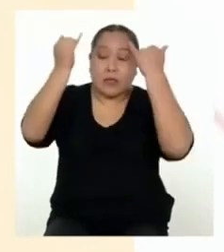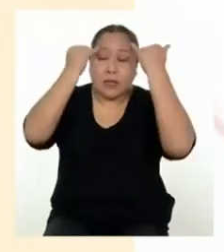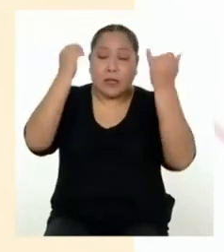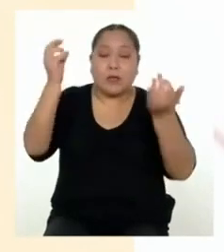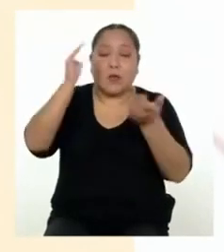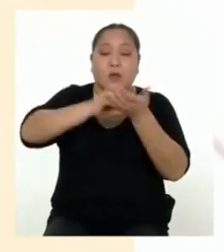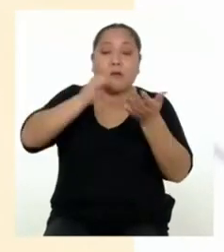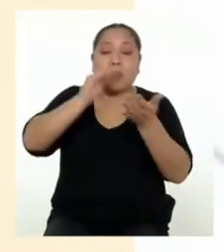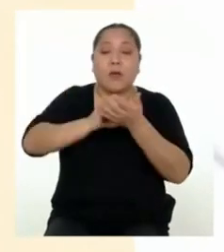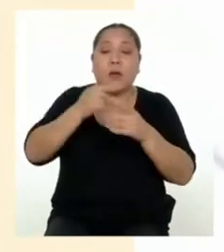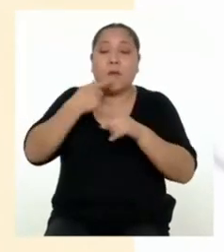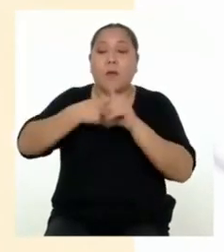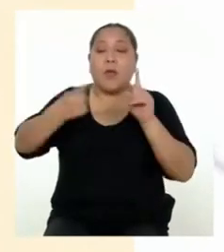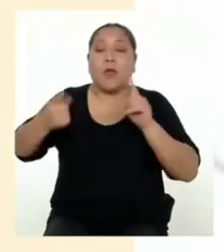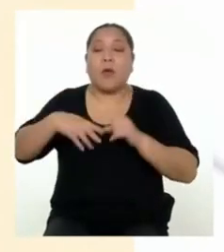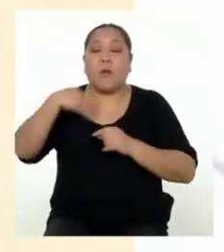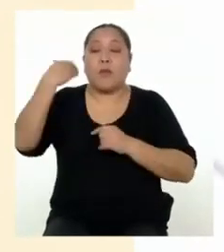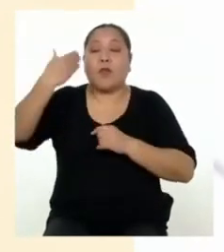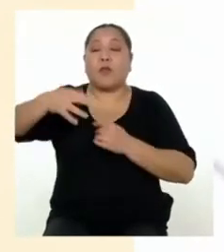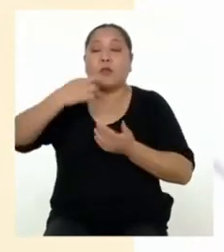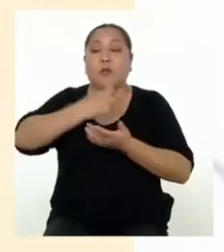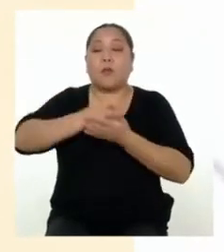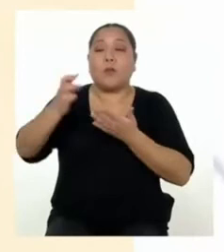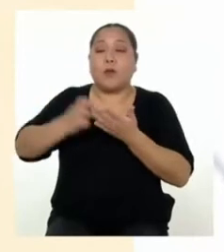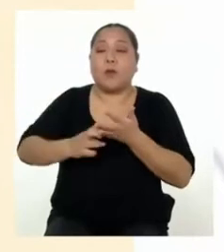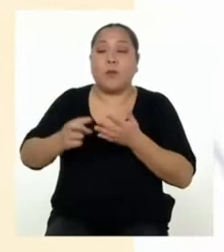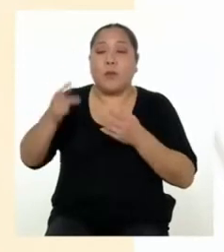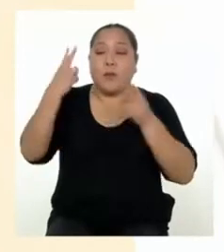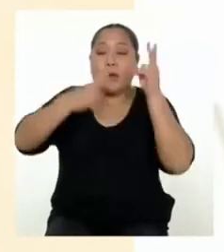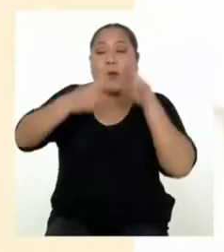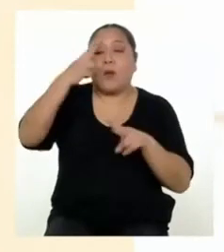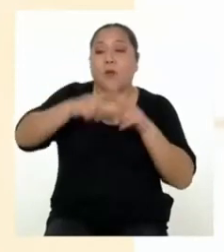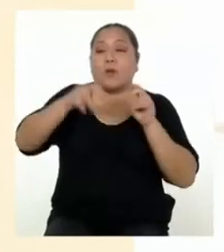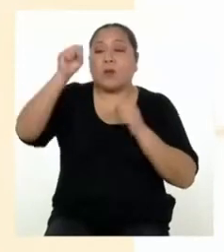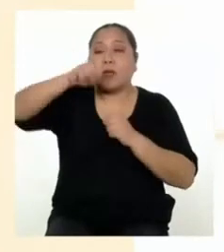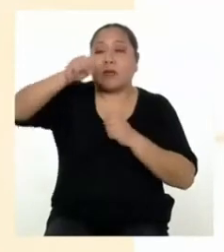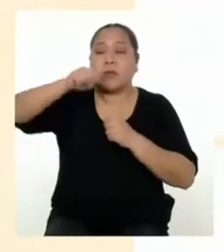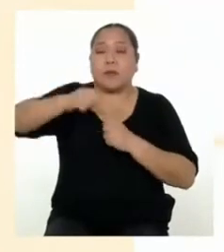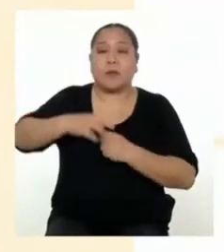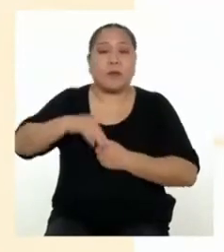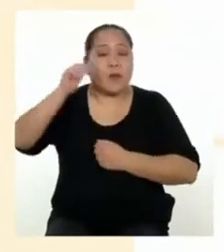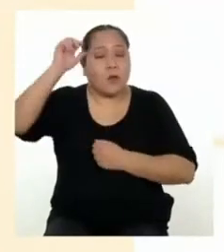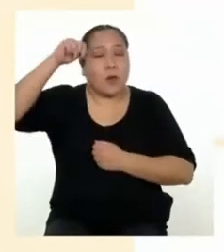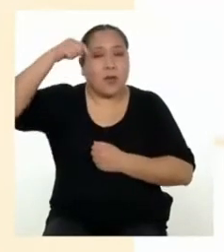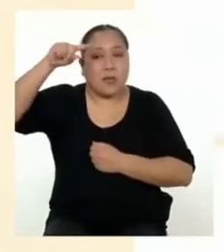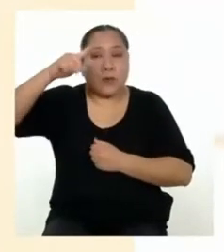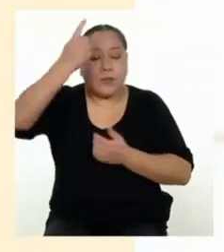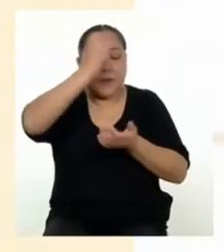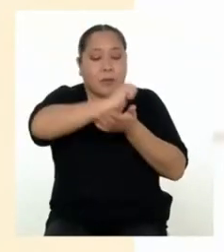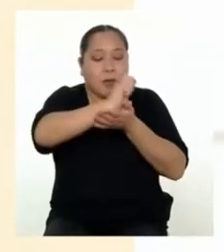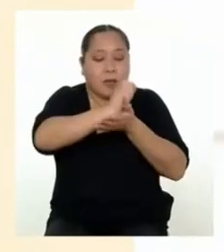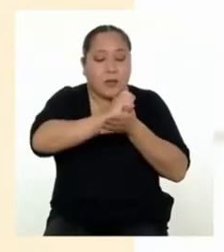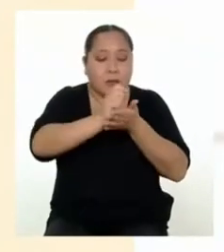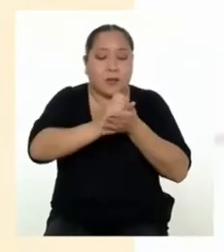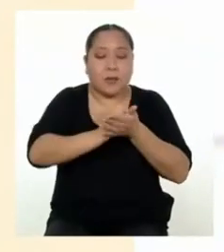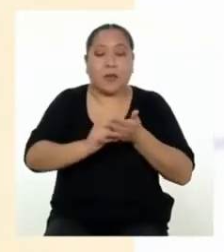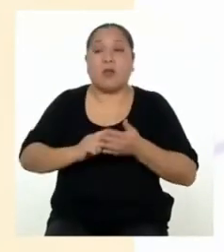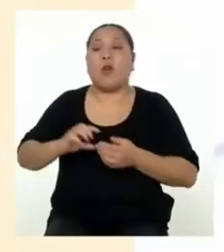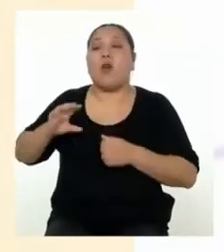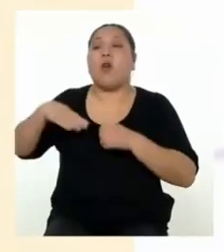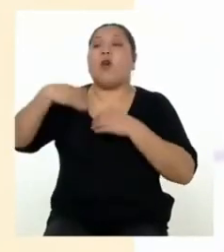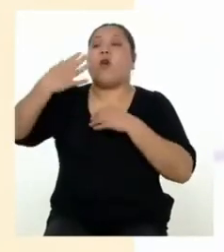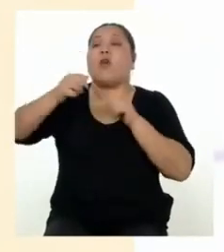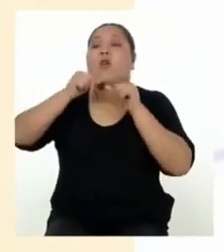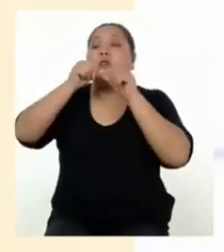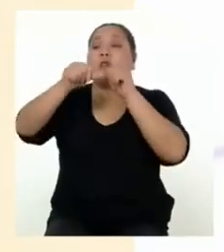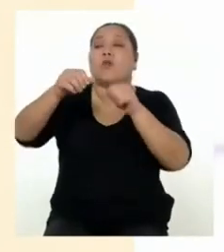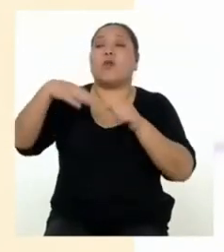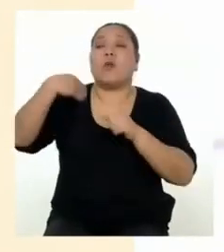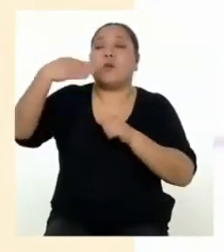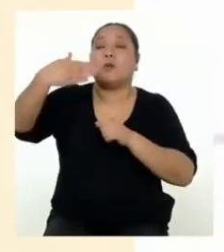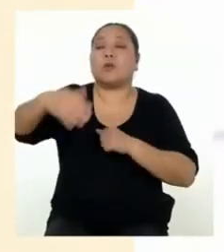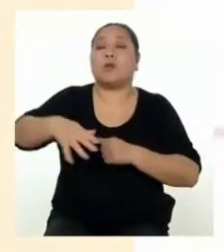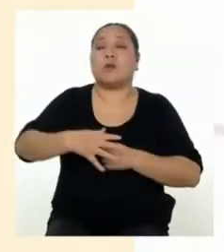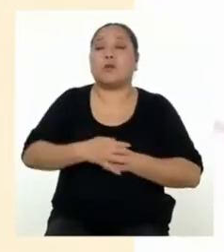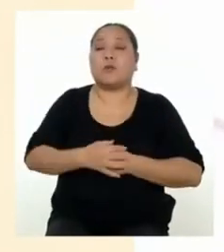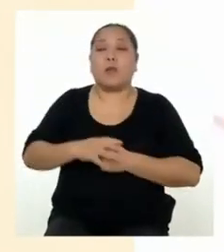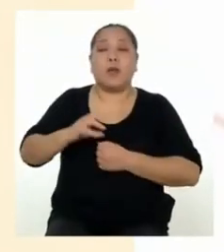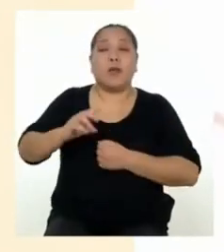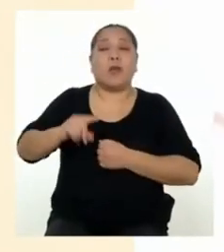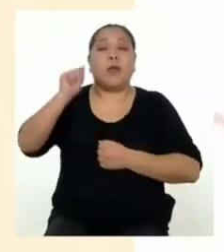siguiente programa nos dedicaremos a revisarlo. Recuerda que esta es tu primera versión. Sigamos con el segundo acuerdo.